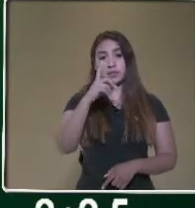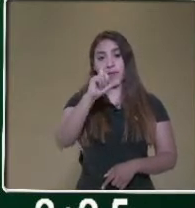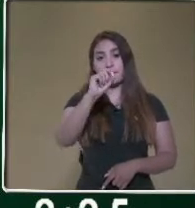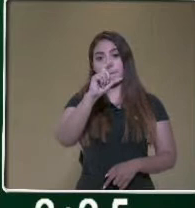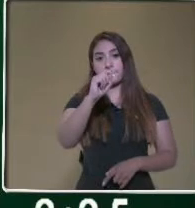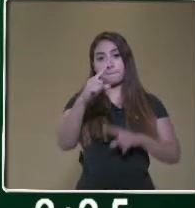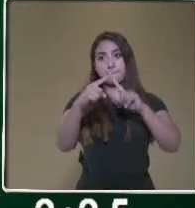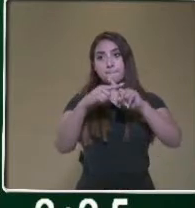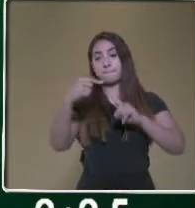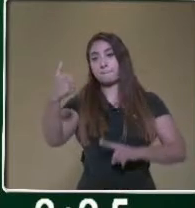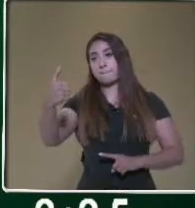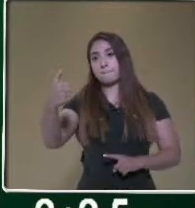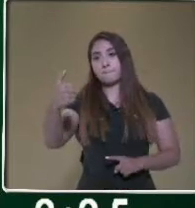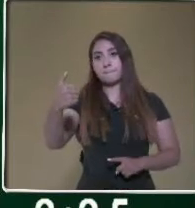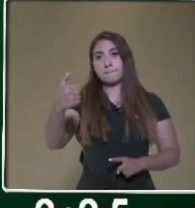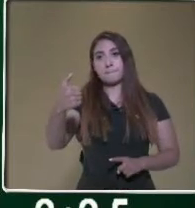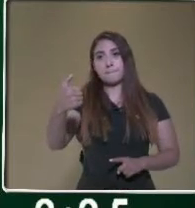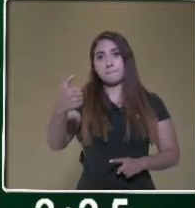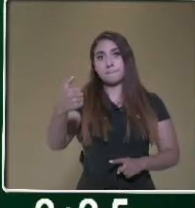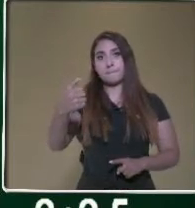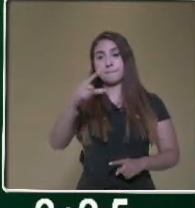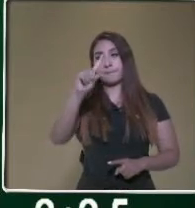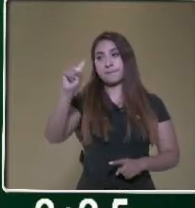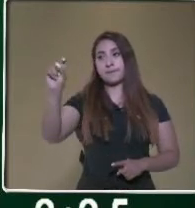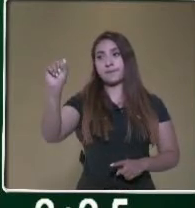120. 20 por 80,